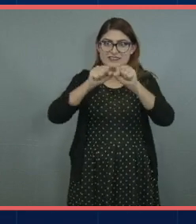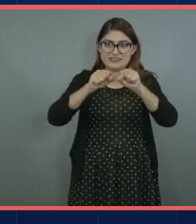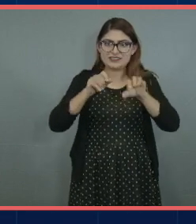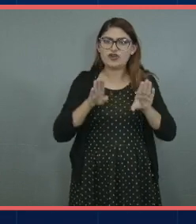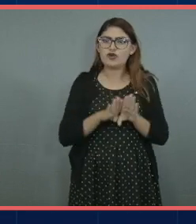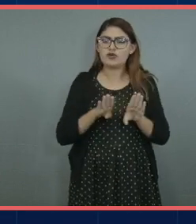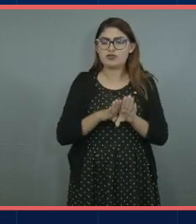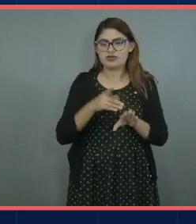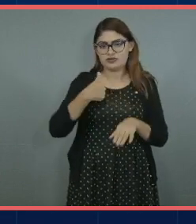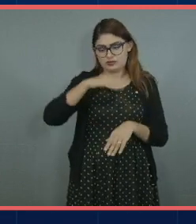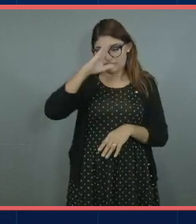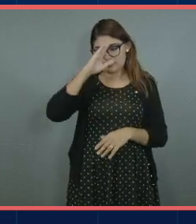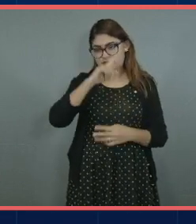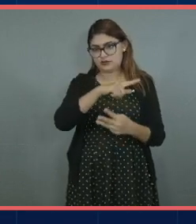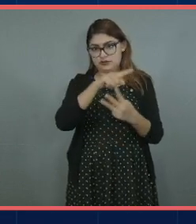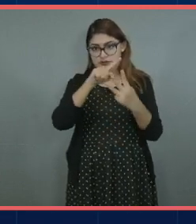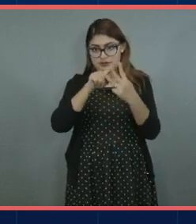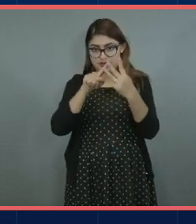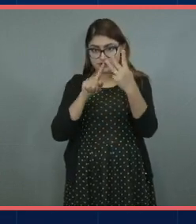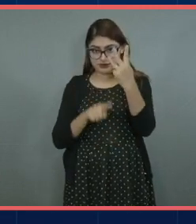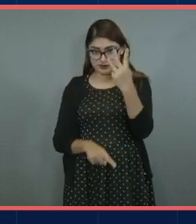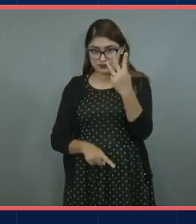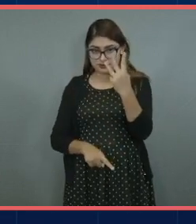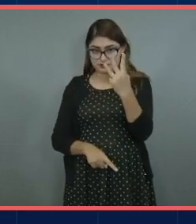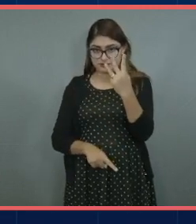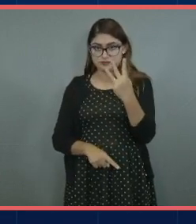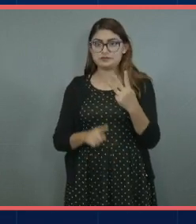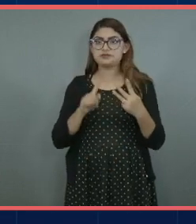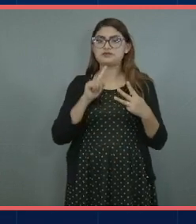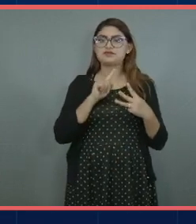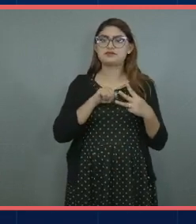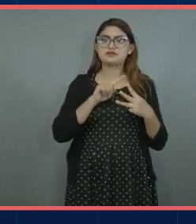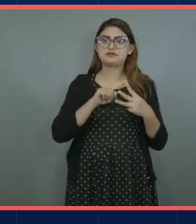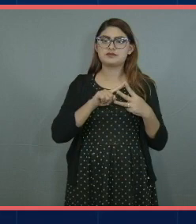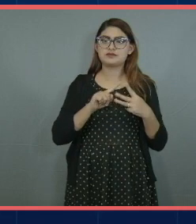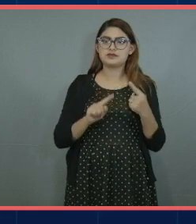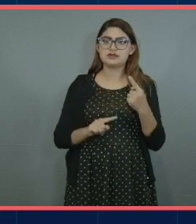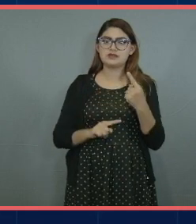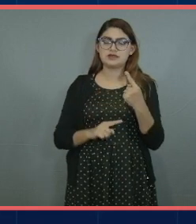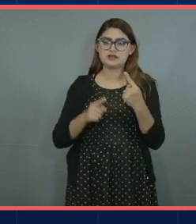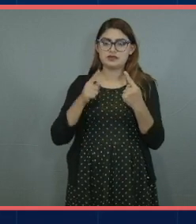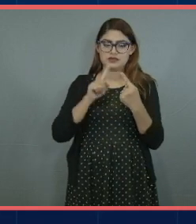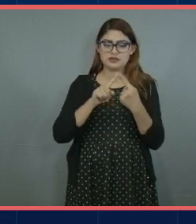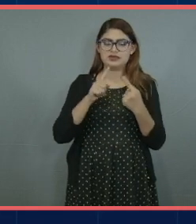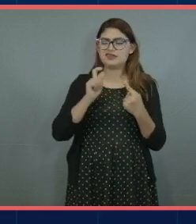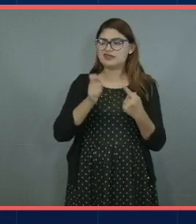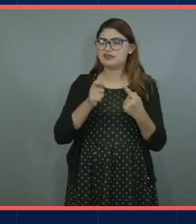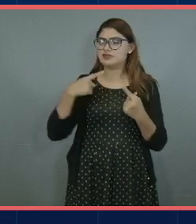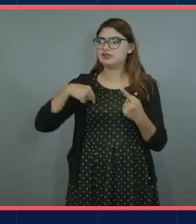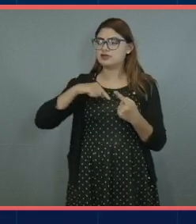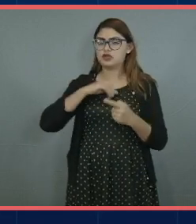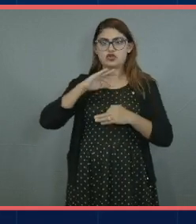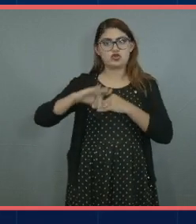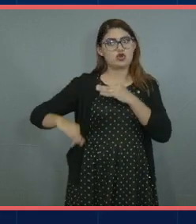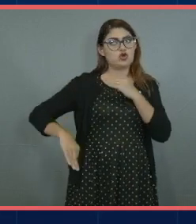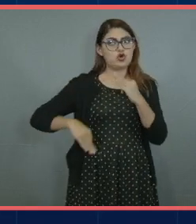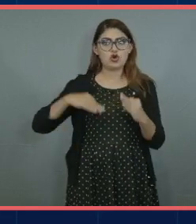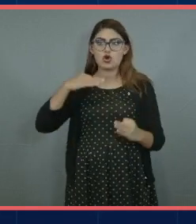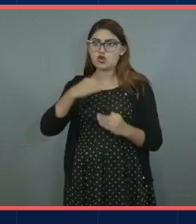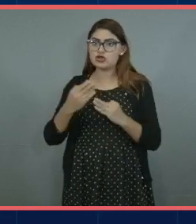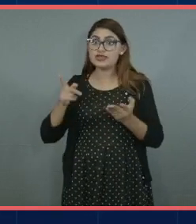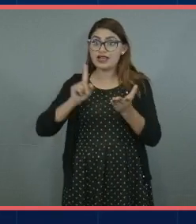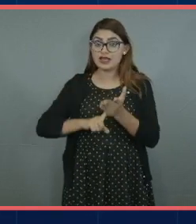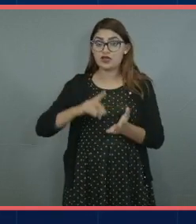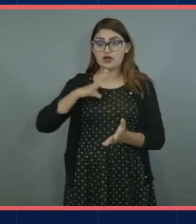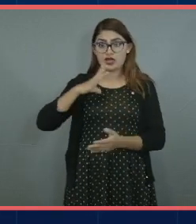tres cosas principales la primera es todos tenemos sueños y todos de verdad hemos vivido